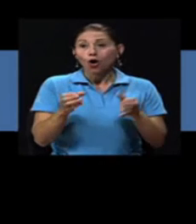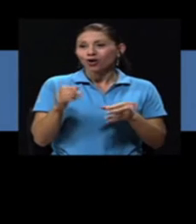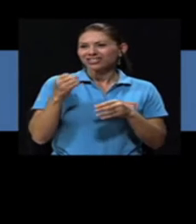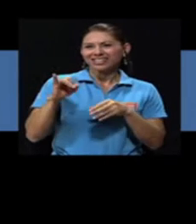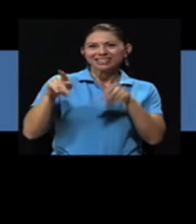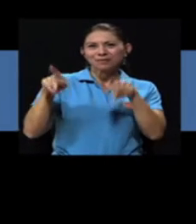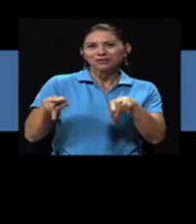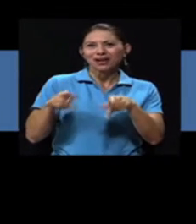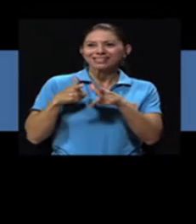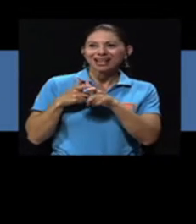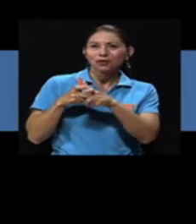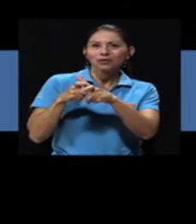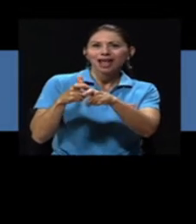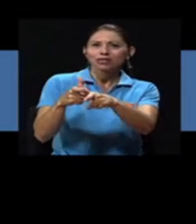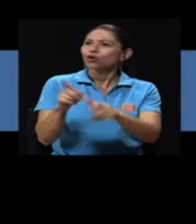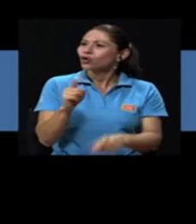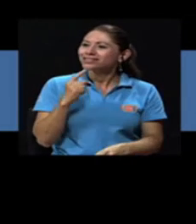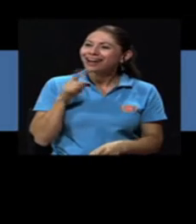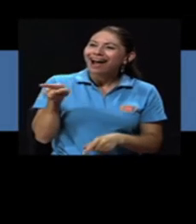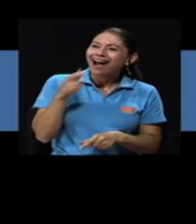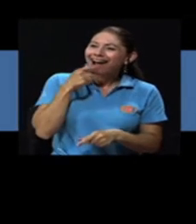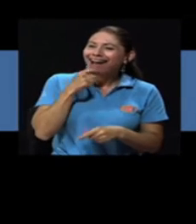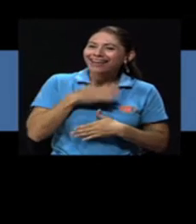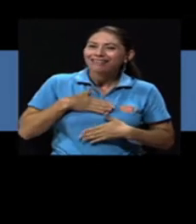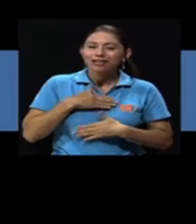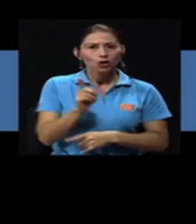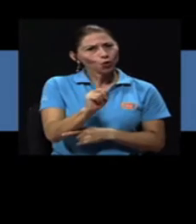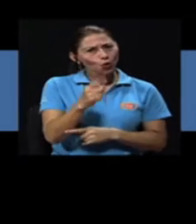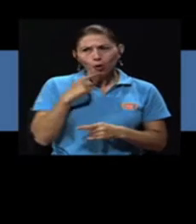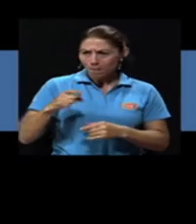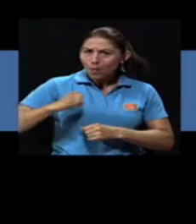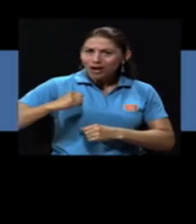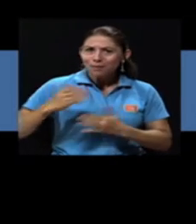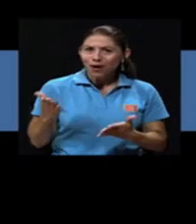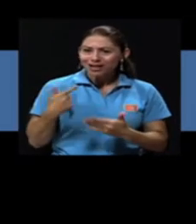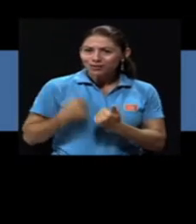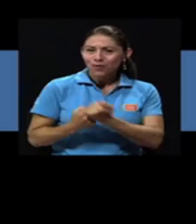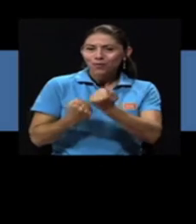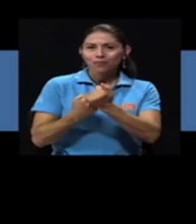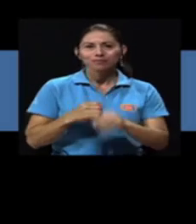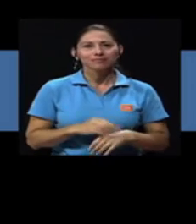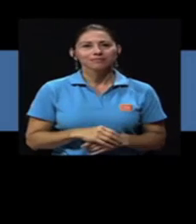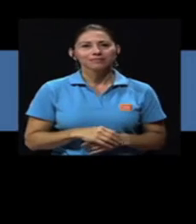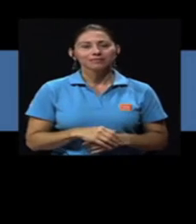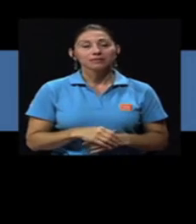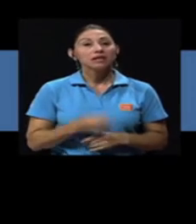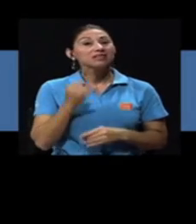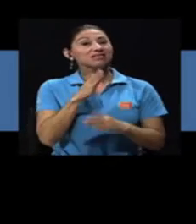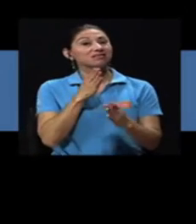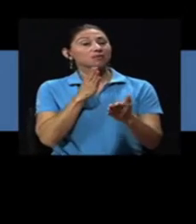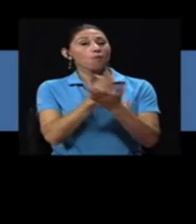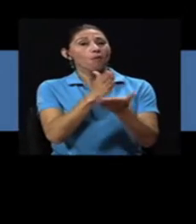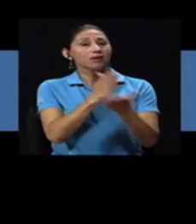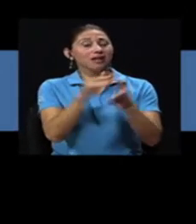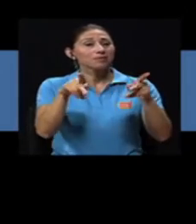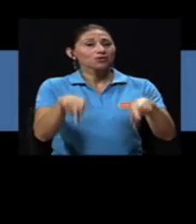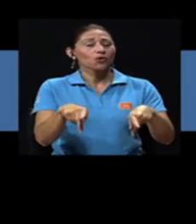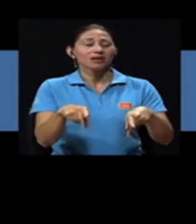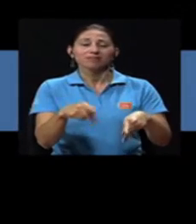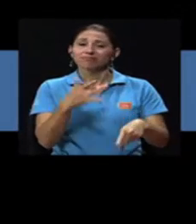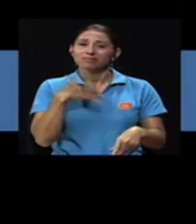si están trotando, no, madre, qué divertido se ve, sino, madre, póngale, póngale, más, yo voy con usted o algo así. Di mal, porque